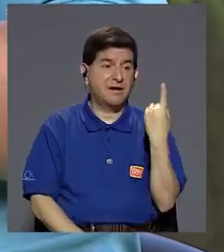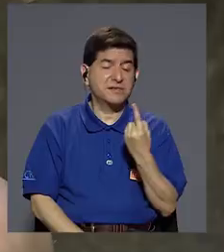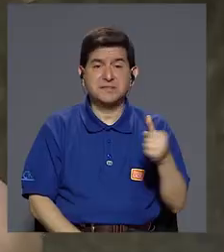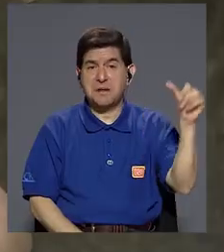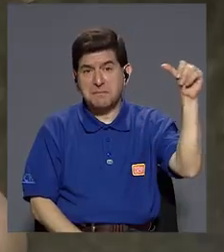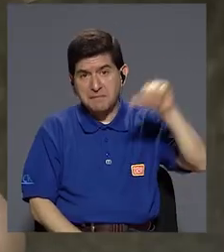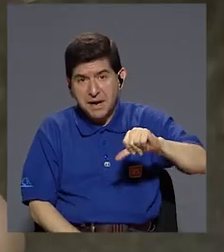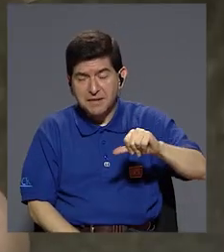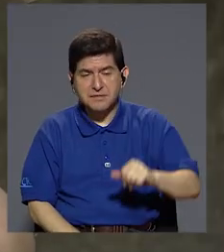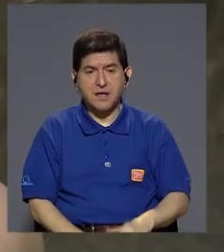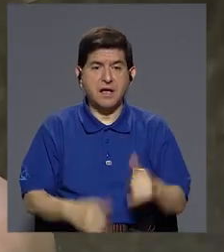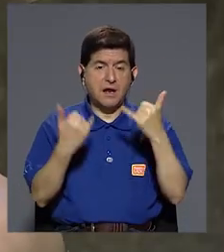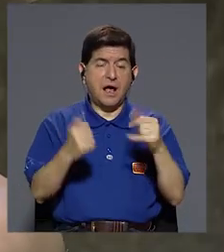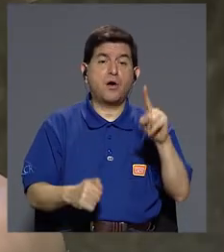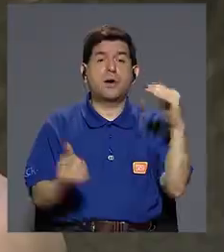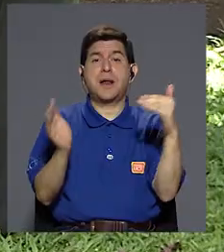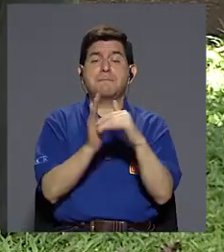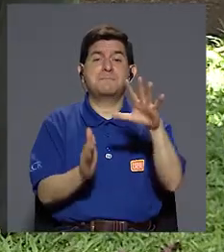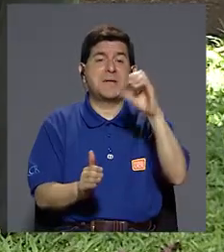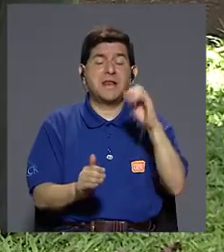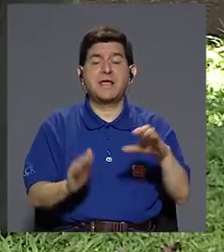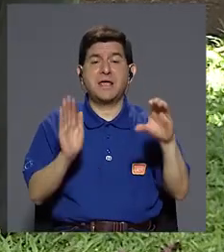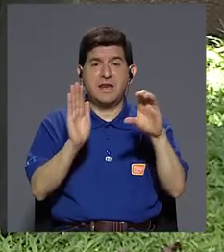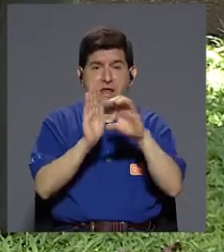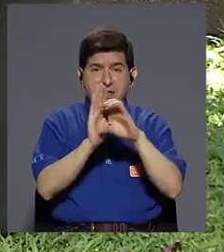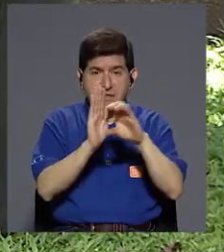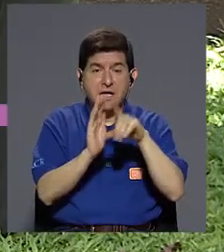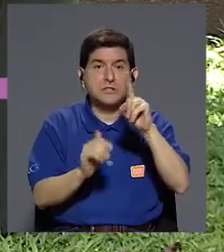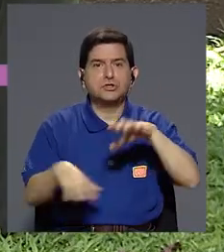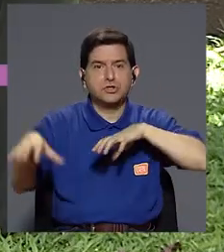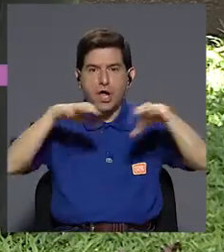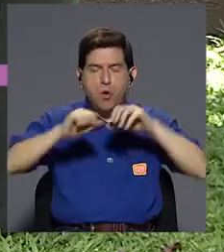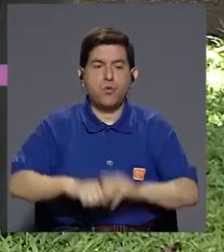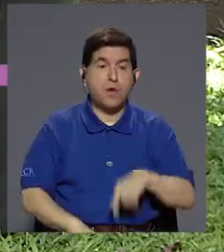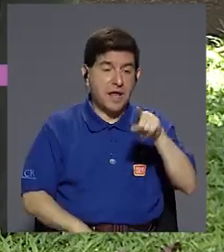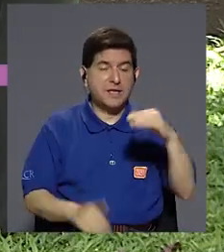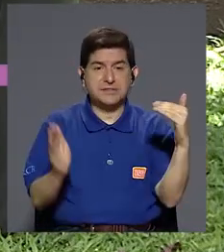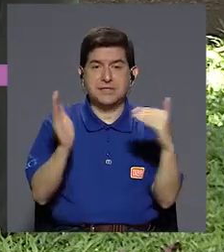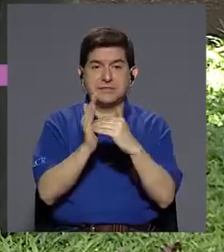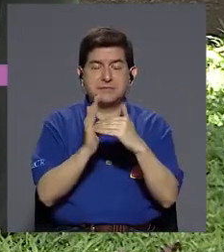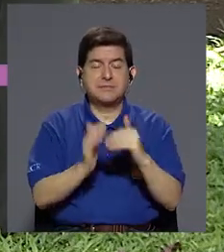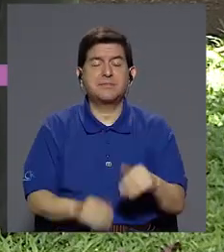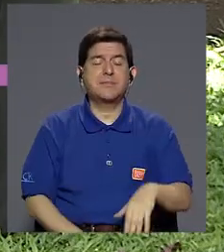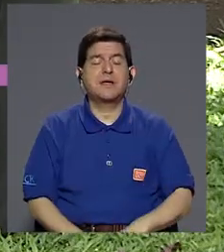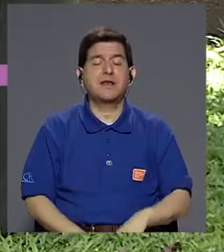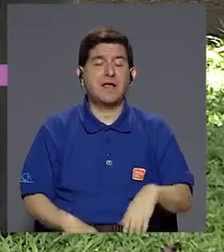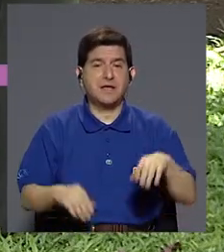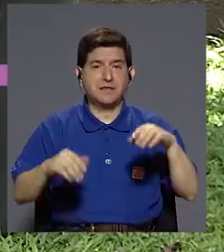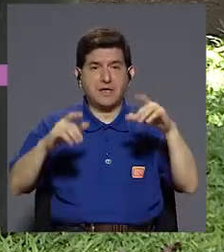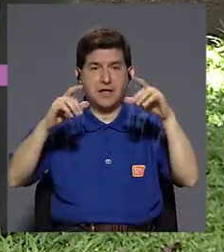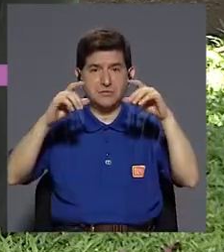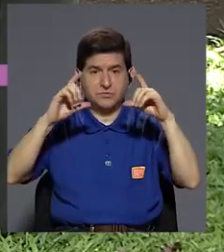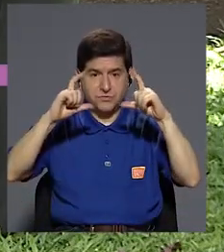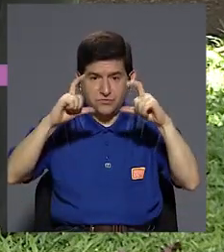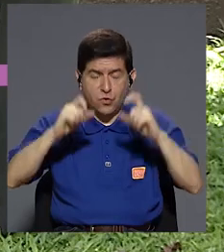perdían los benditos. Ahora puedes sacar 1.500 fotos de una sola actividad y esas 1.500 fotos podrían ir a parar a una red social.